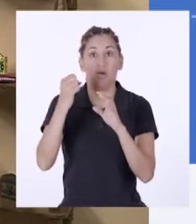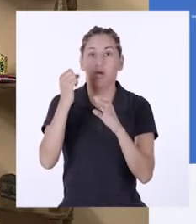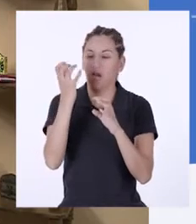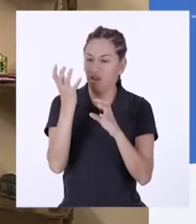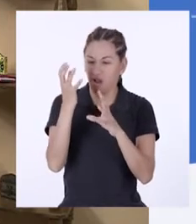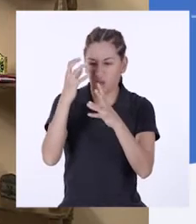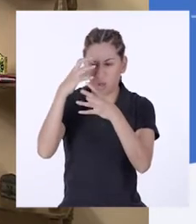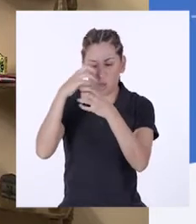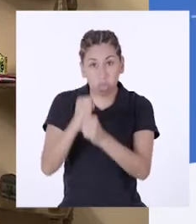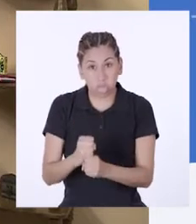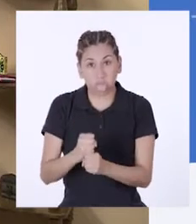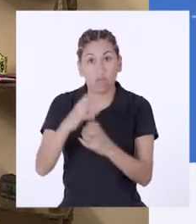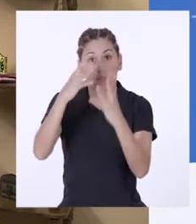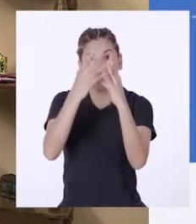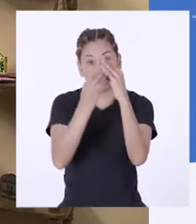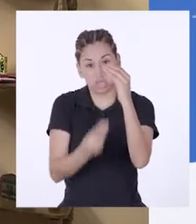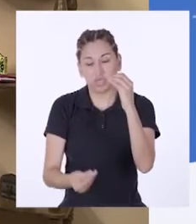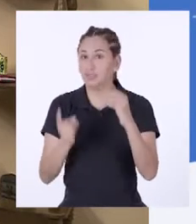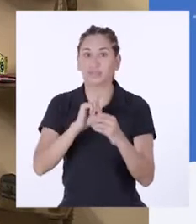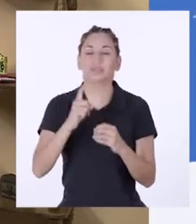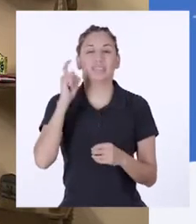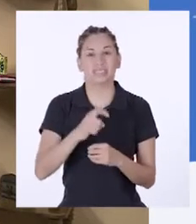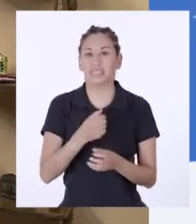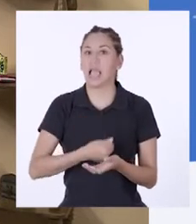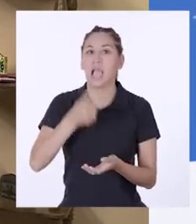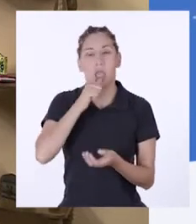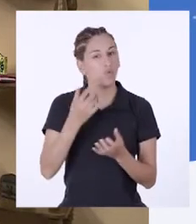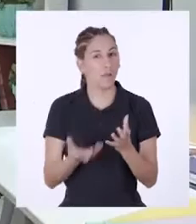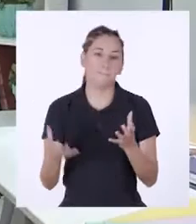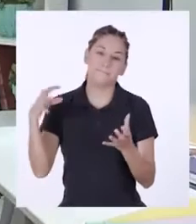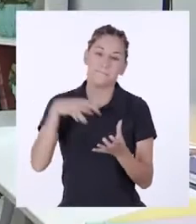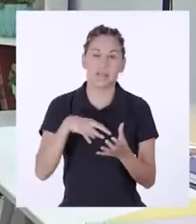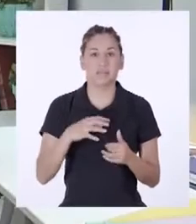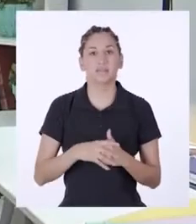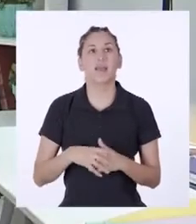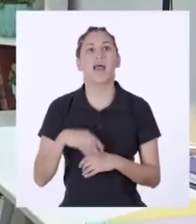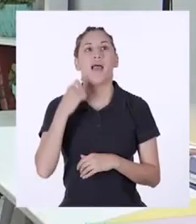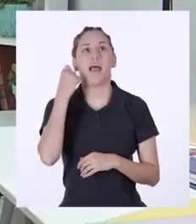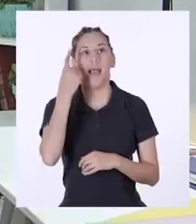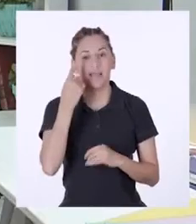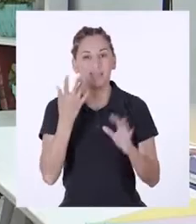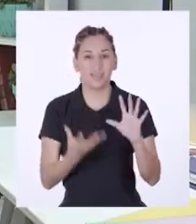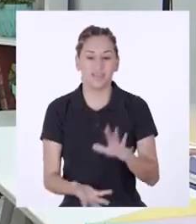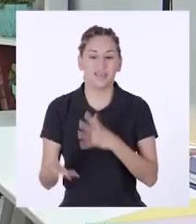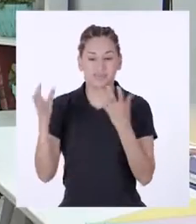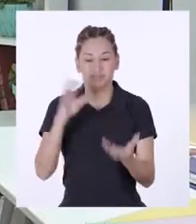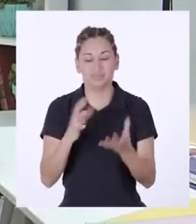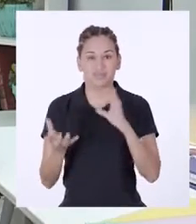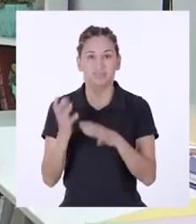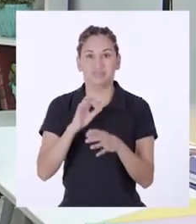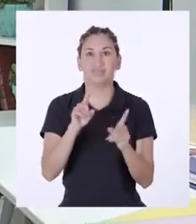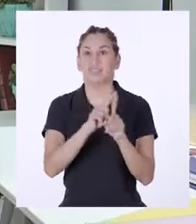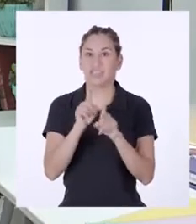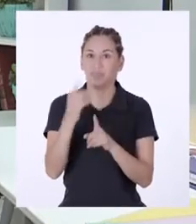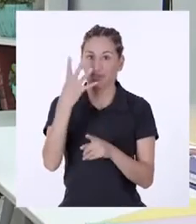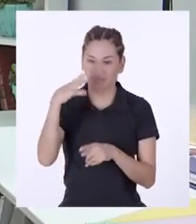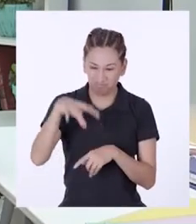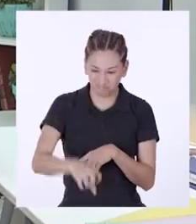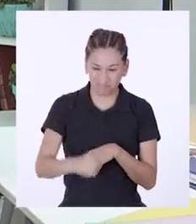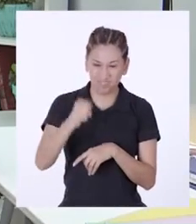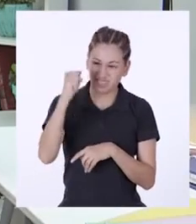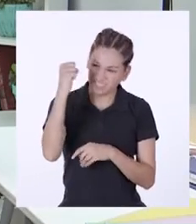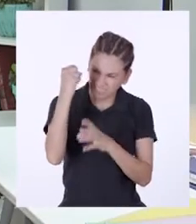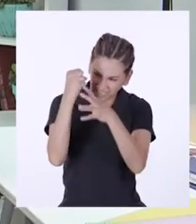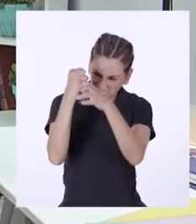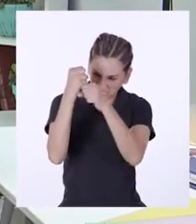masa en la muestra, significa que hace falta aplicar más agua. Ya veo que voltear el material de compostaje y verificar